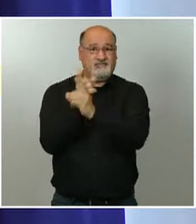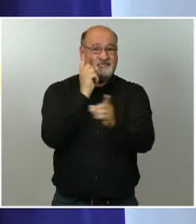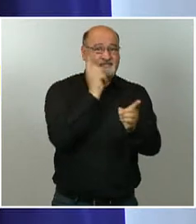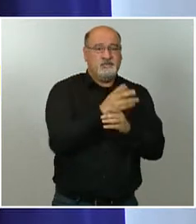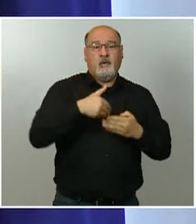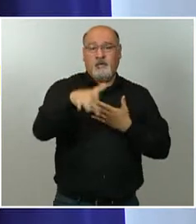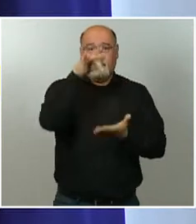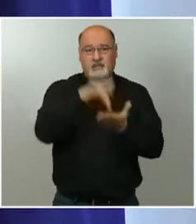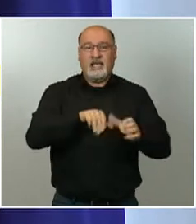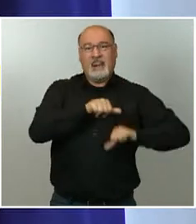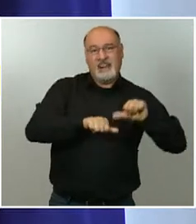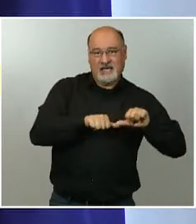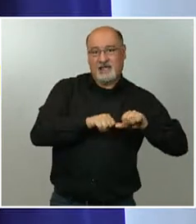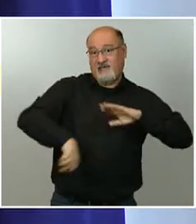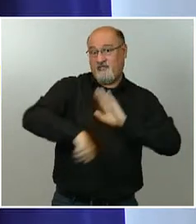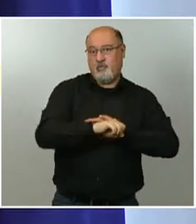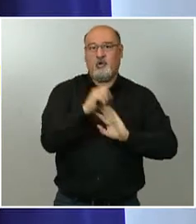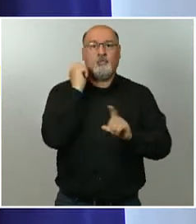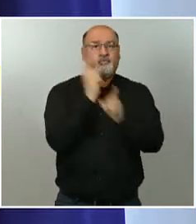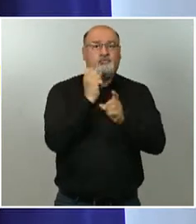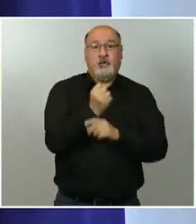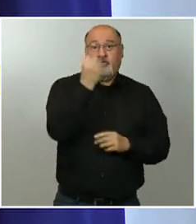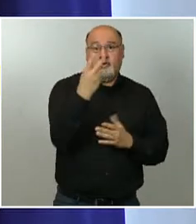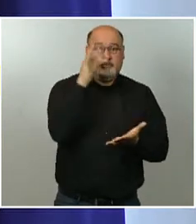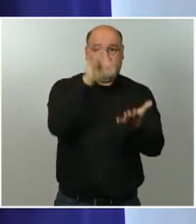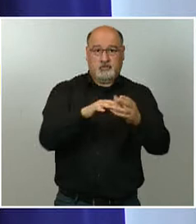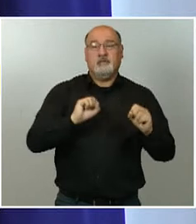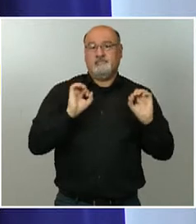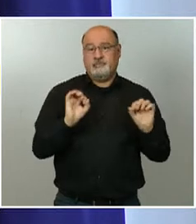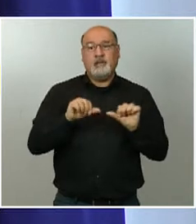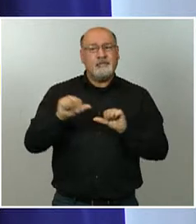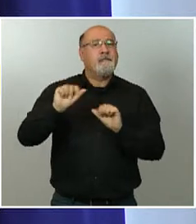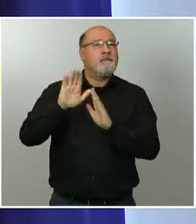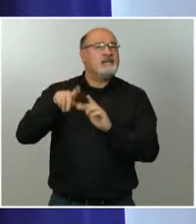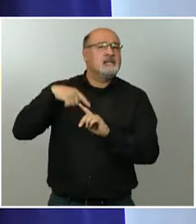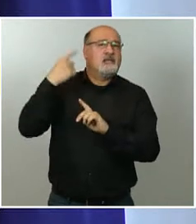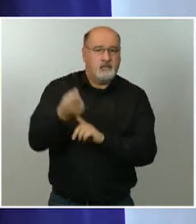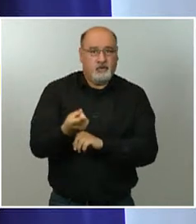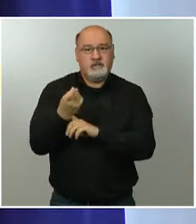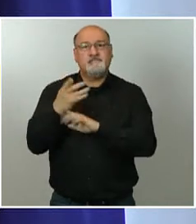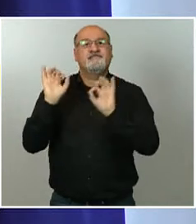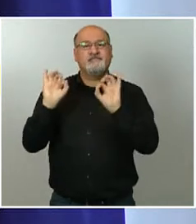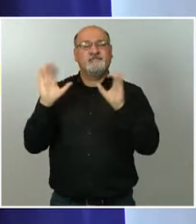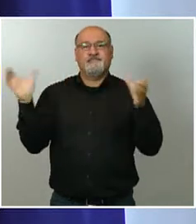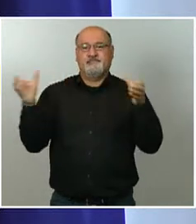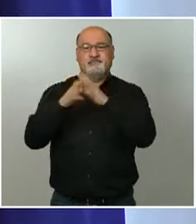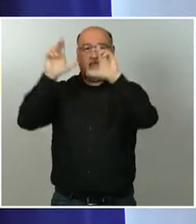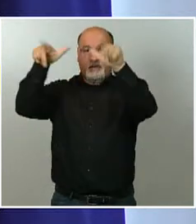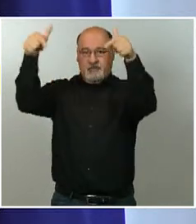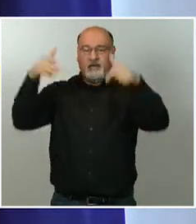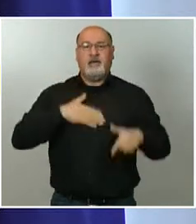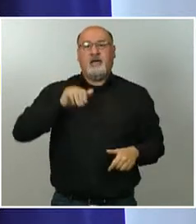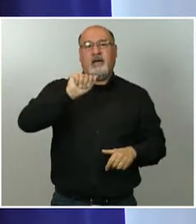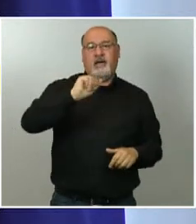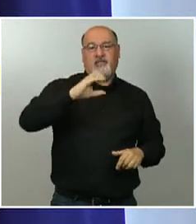fútbol, y tenemos después también un poco más tiempo para la finalización del baloncesto, del ACB de baloncesto, con los play-off,